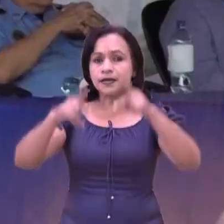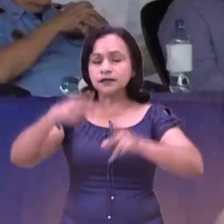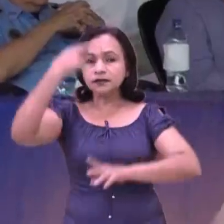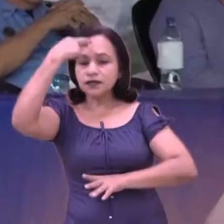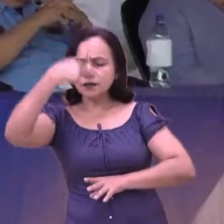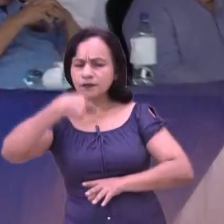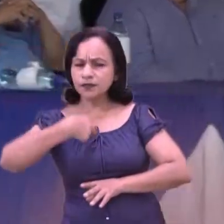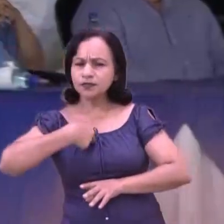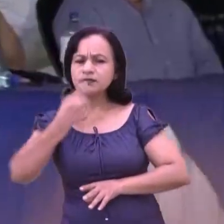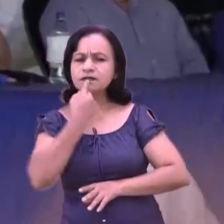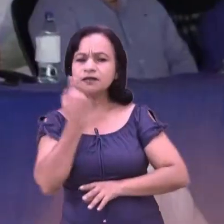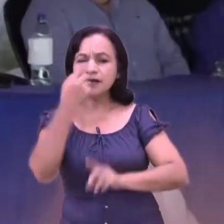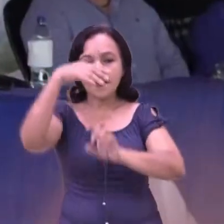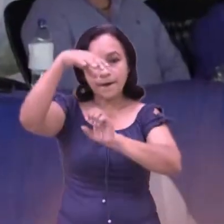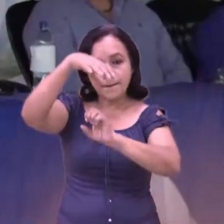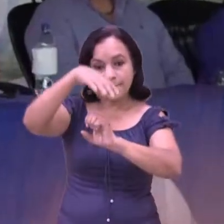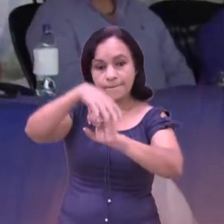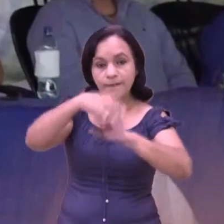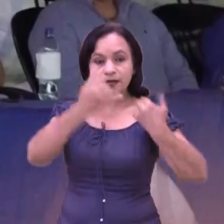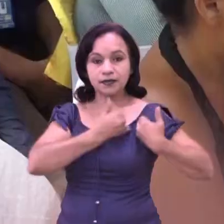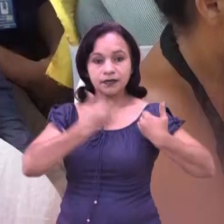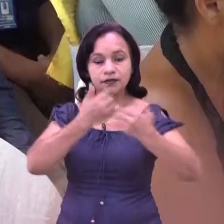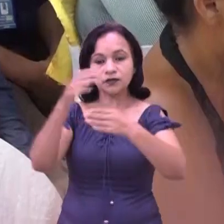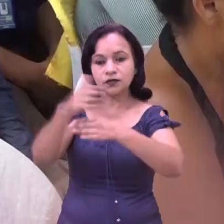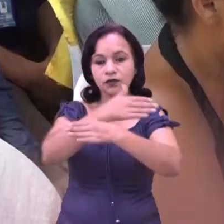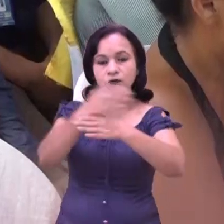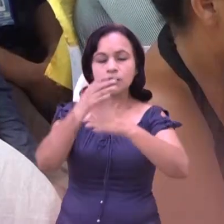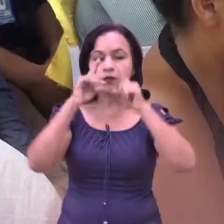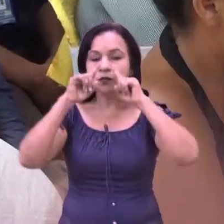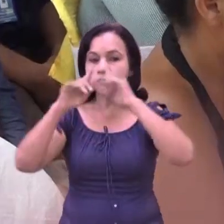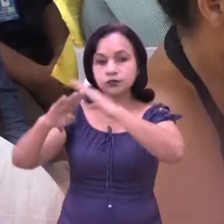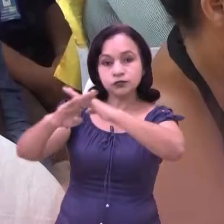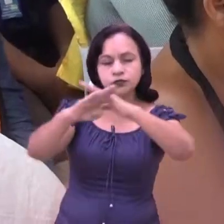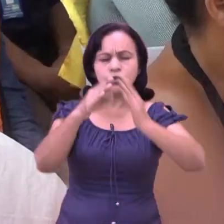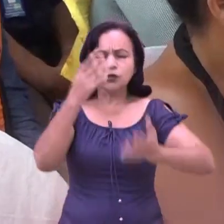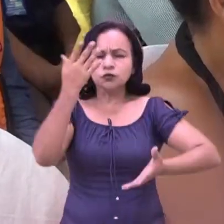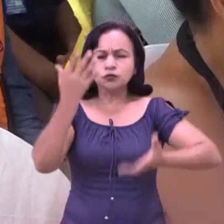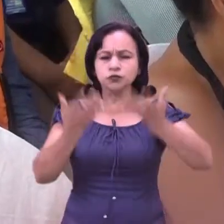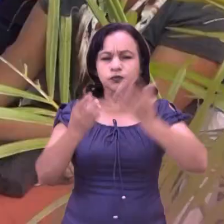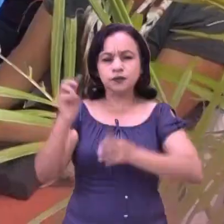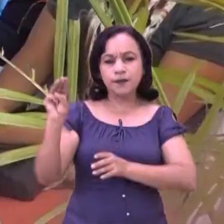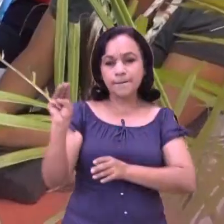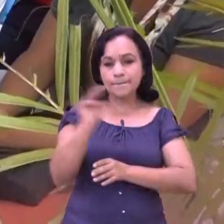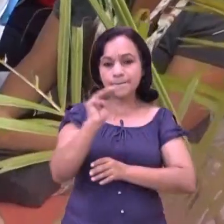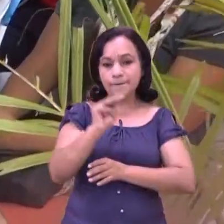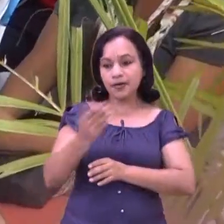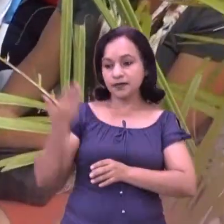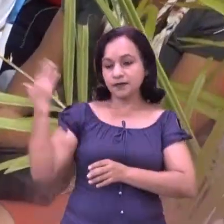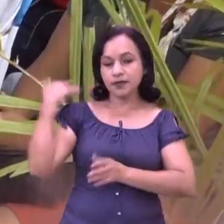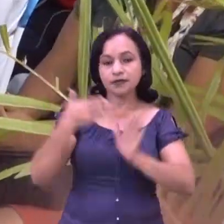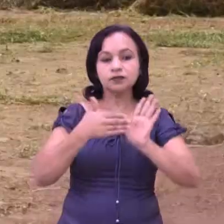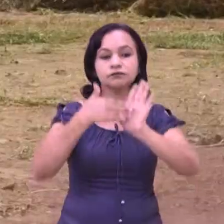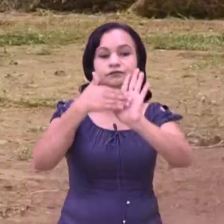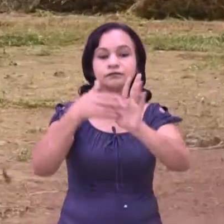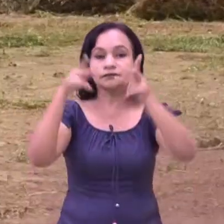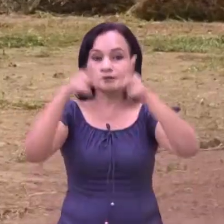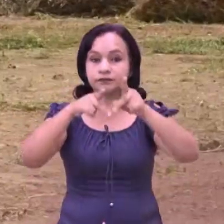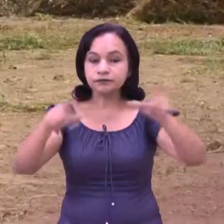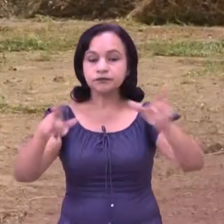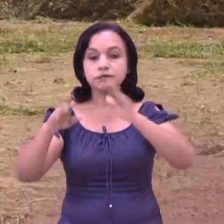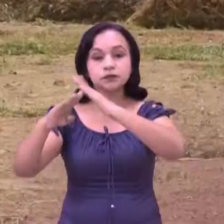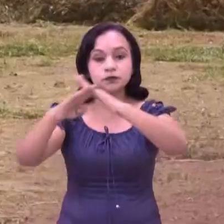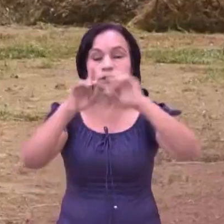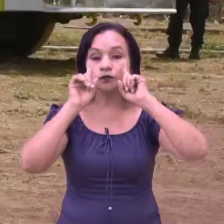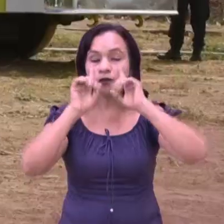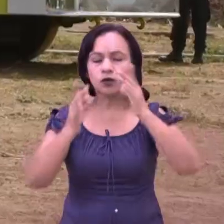Autoridades que conforman la Comisión Interinstitucional para la Prevención de Incendios presentó este martes el Plan Nacional de Prevención y Control de Incendios